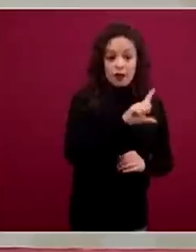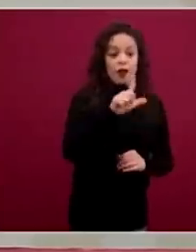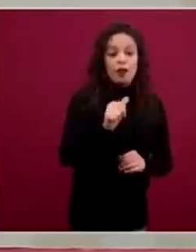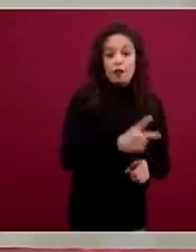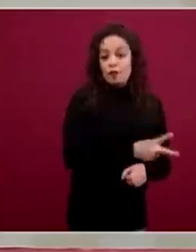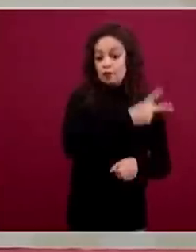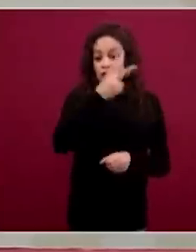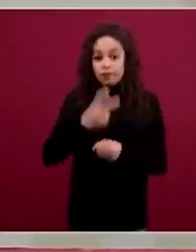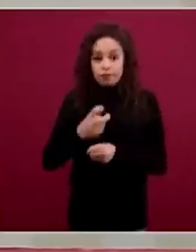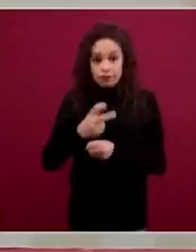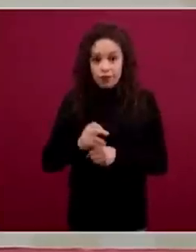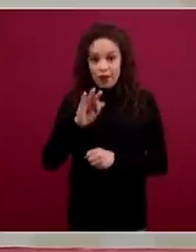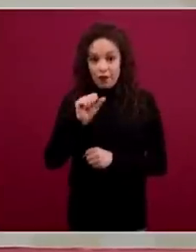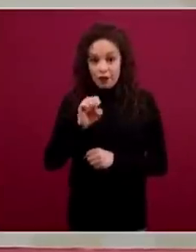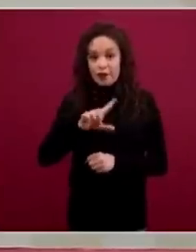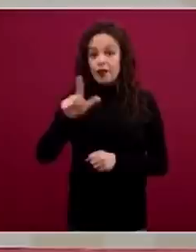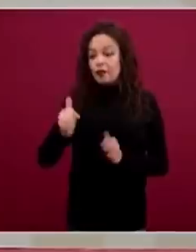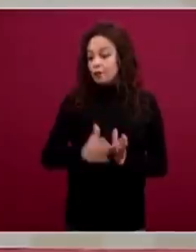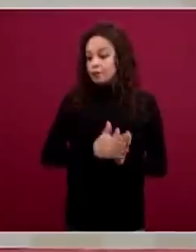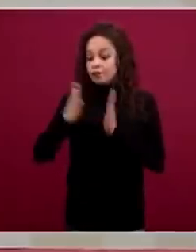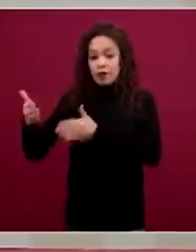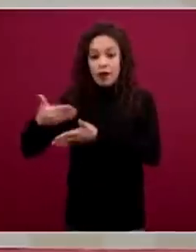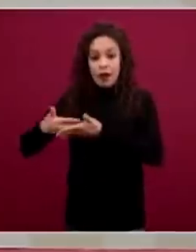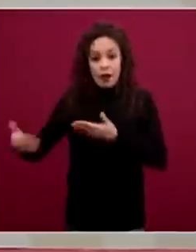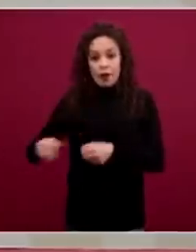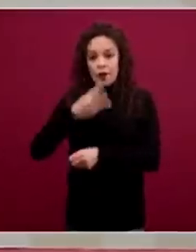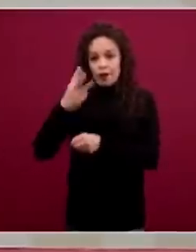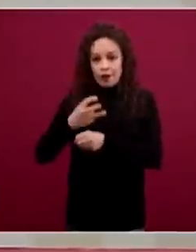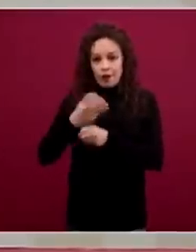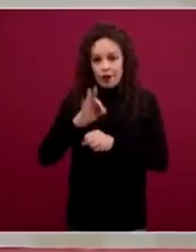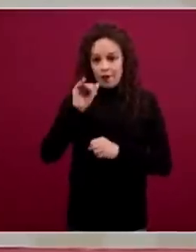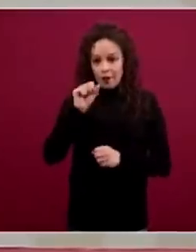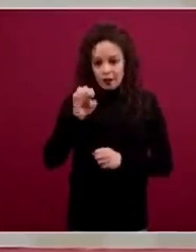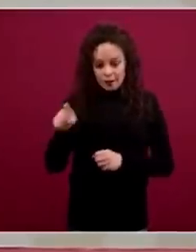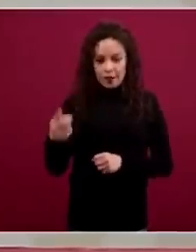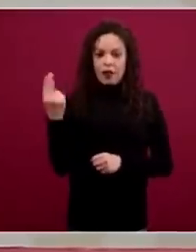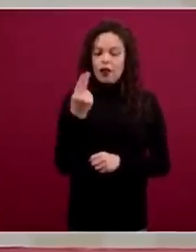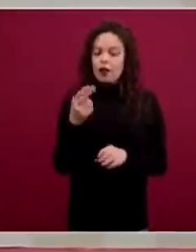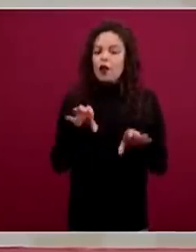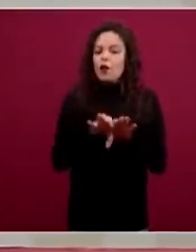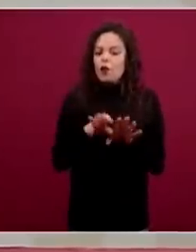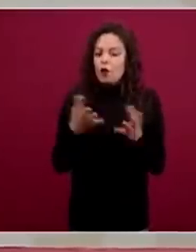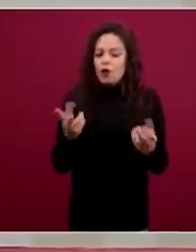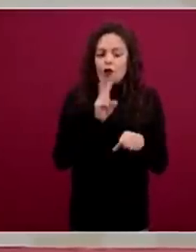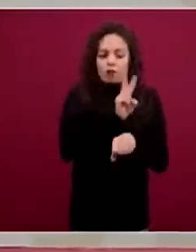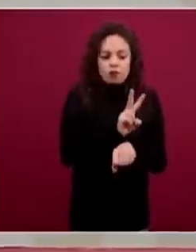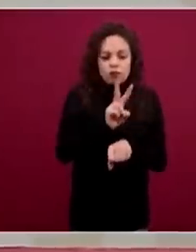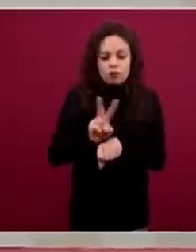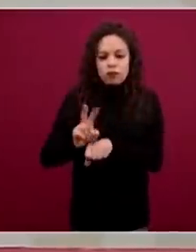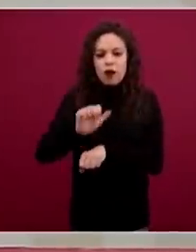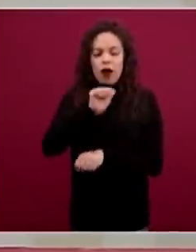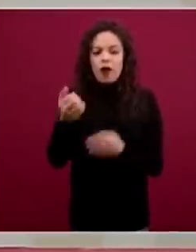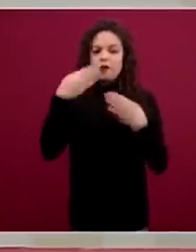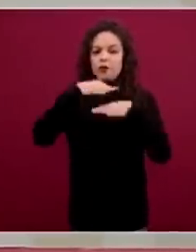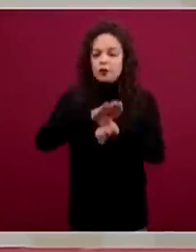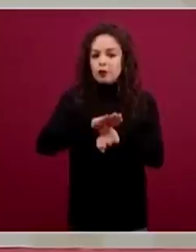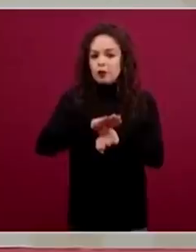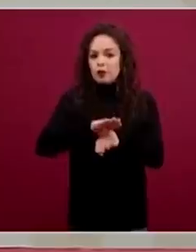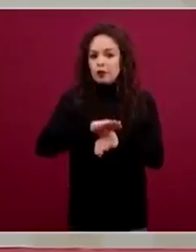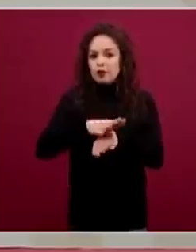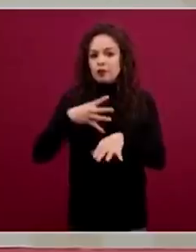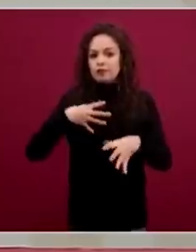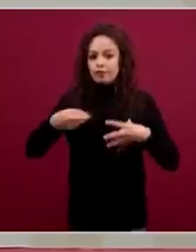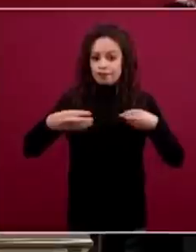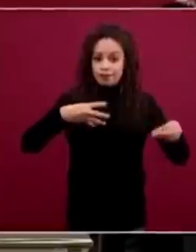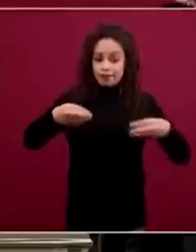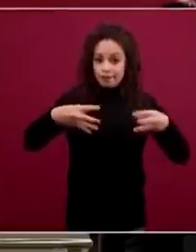estrategia. Uno de ellos es la vigilancia epidemiológica y retomo, apelando a su memoria, que